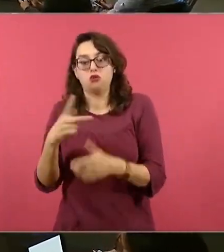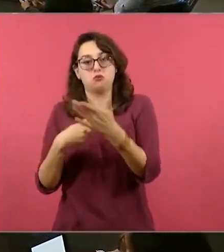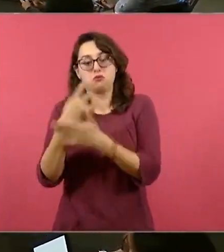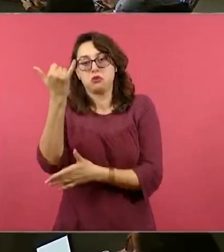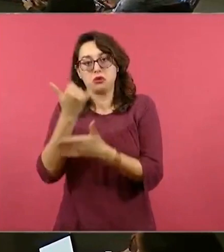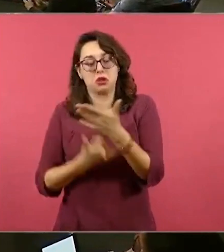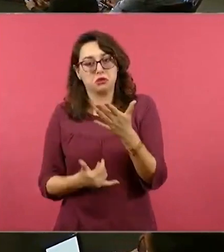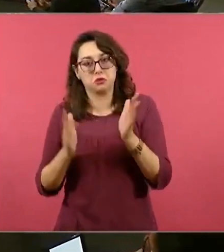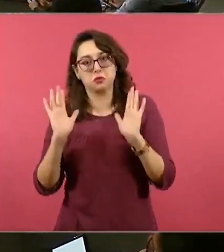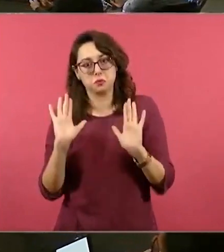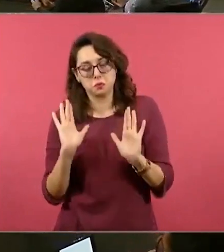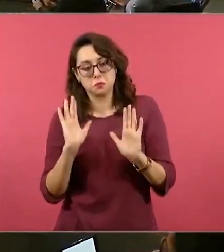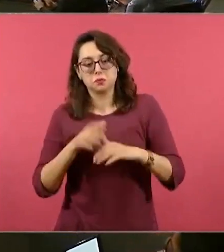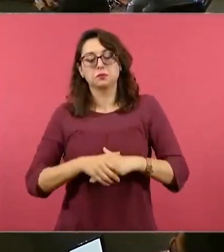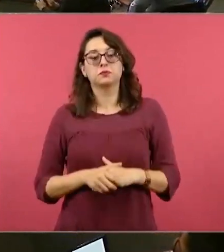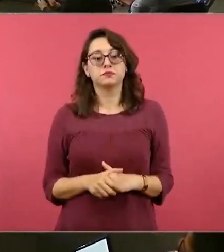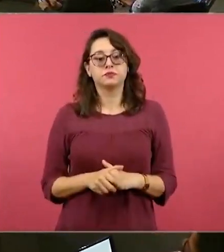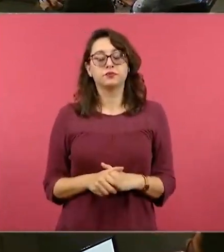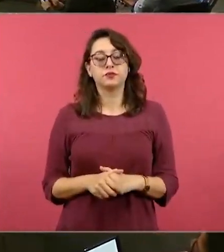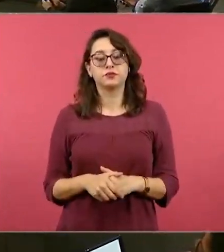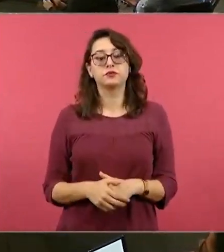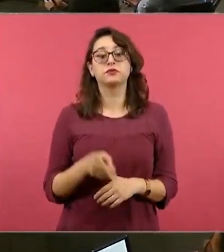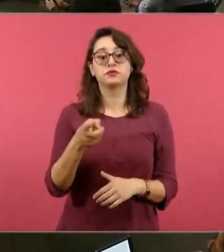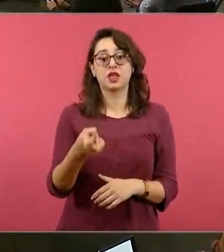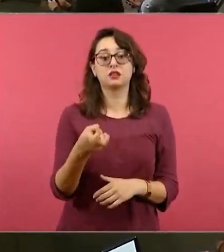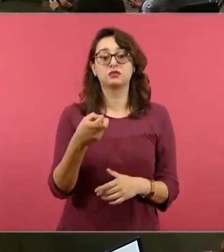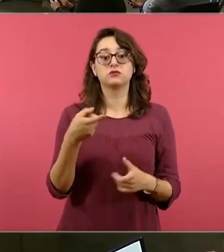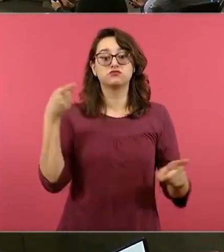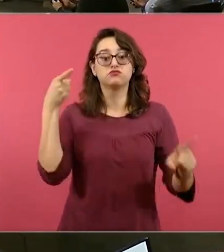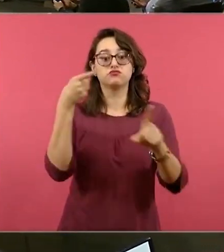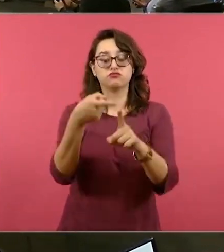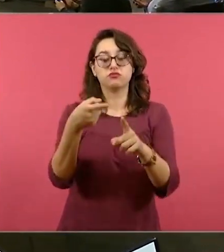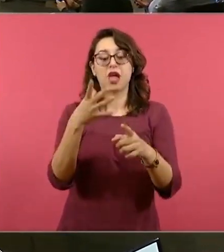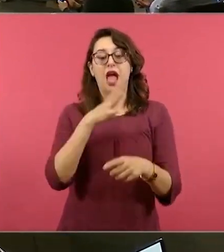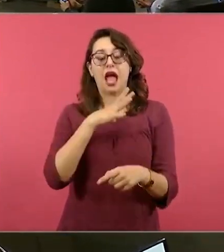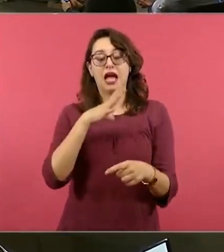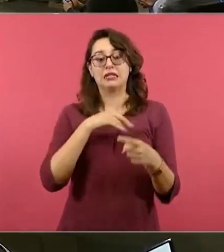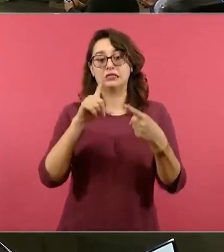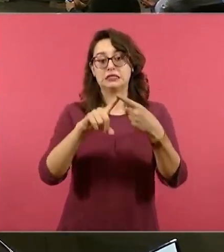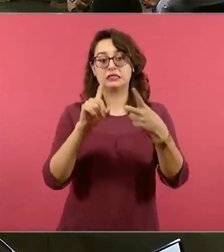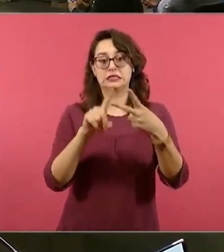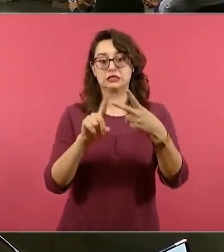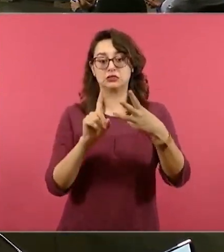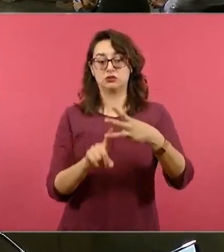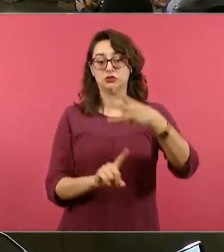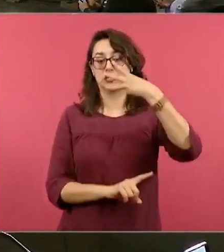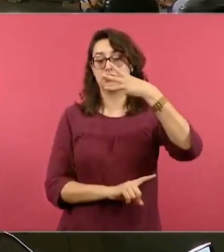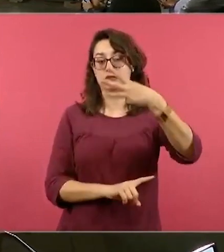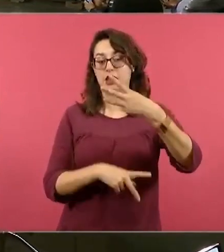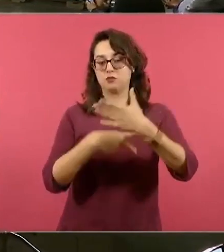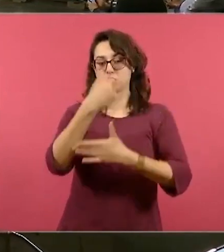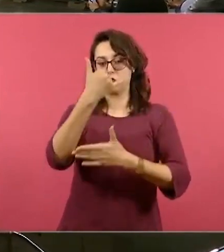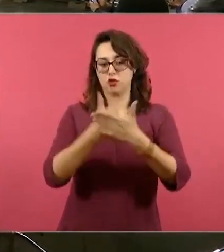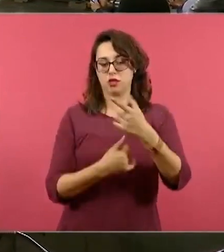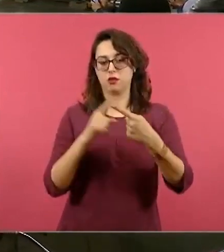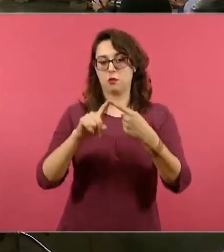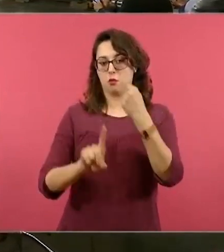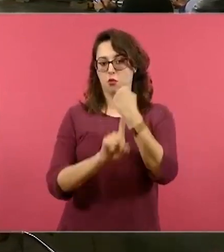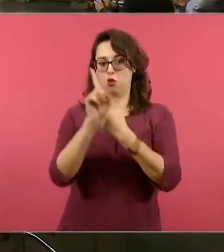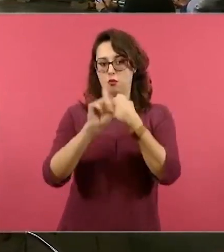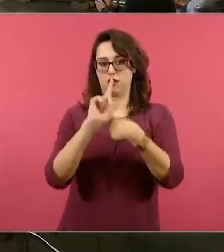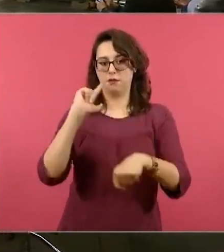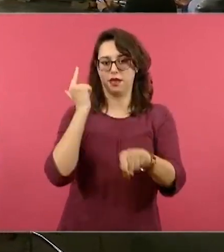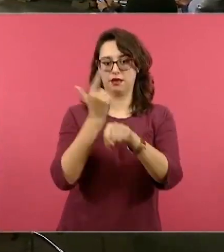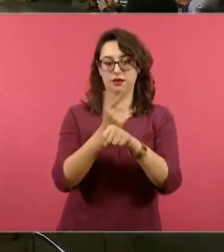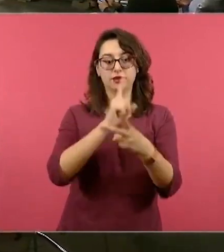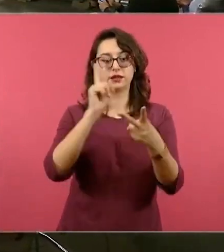En este ejemplo específico del campo formativo de lenguajes, hablamos de las tres primeras partes, los momentos, identificación, acción e